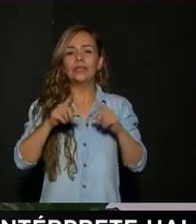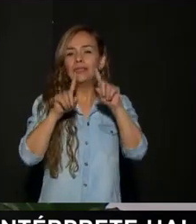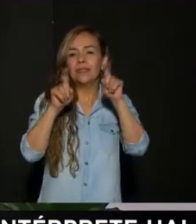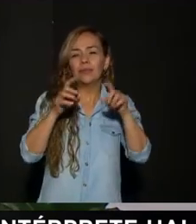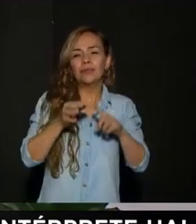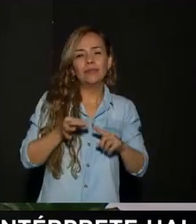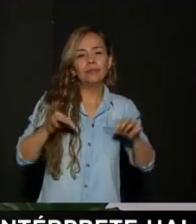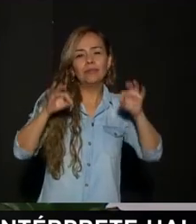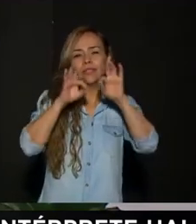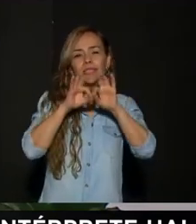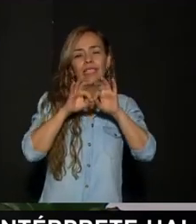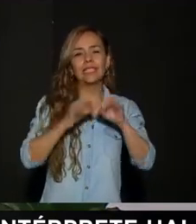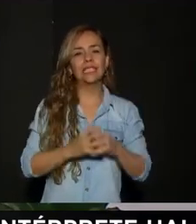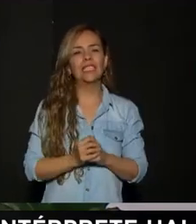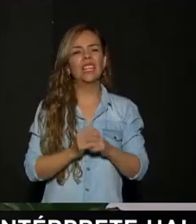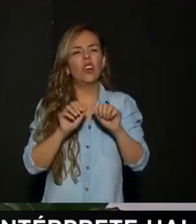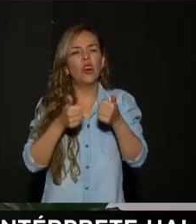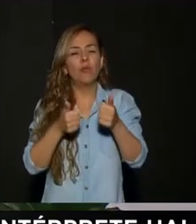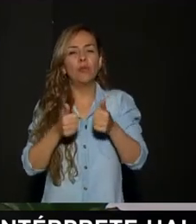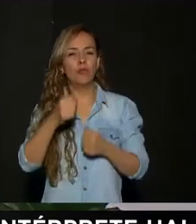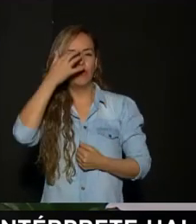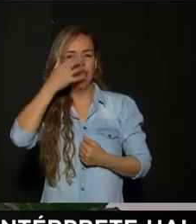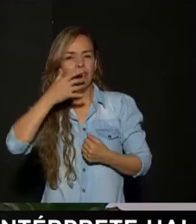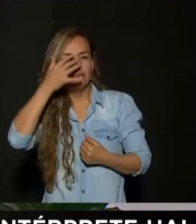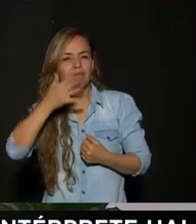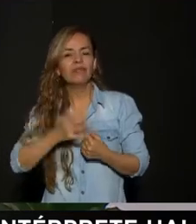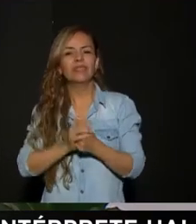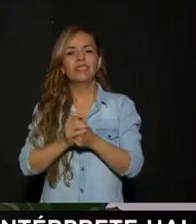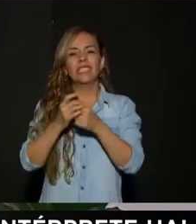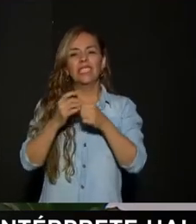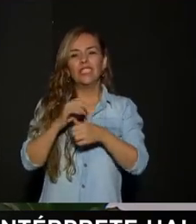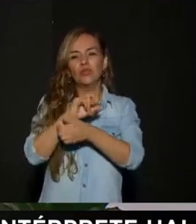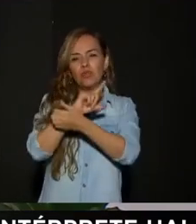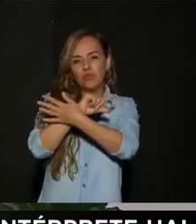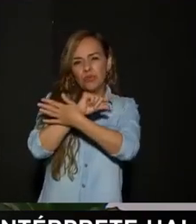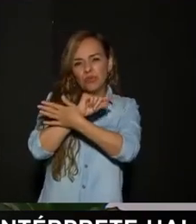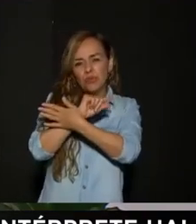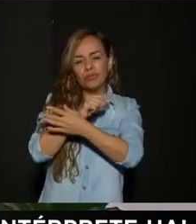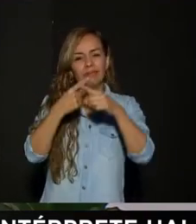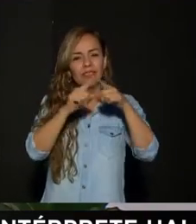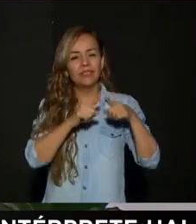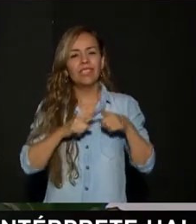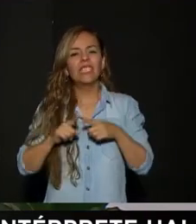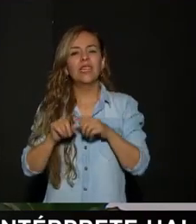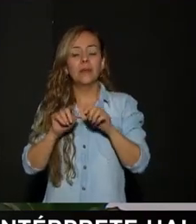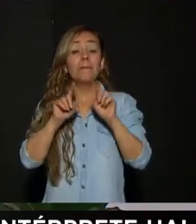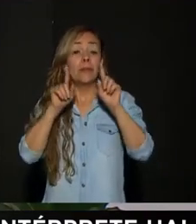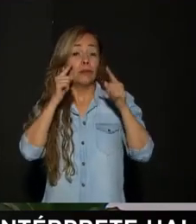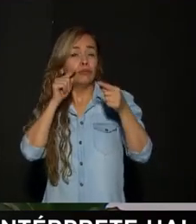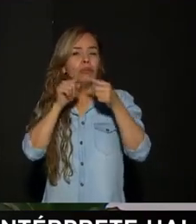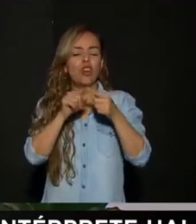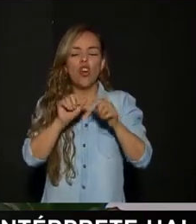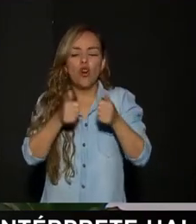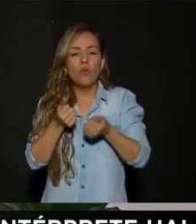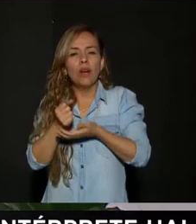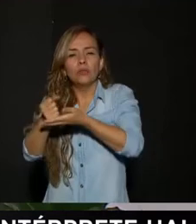importante Y es Como redes sociales Pero lo vamos a estar Enfocando Como ayudarle Por ejemplo A los campesinos A